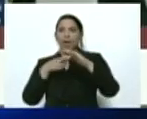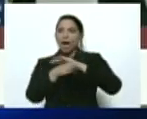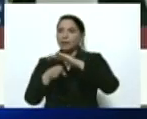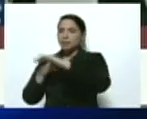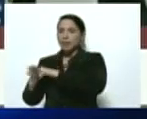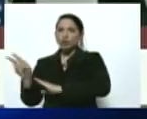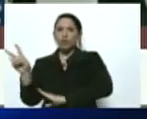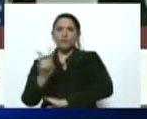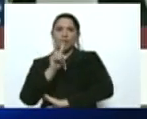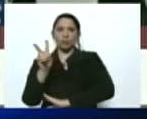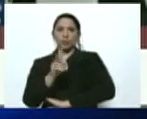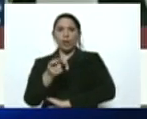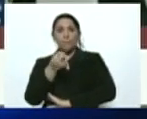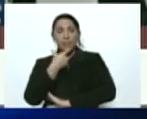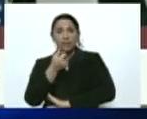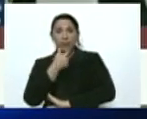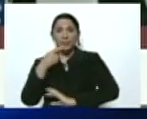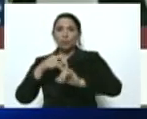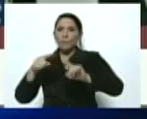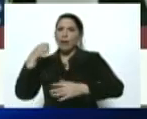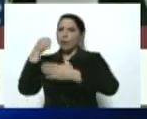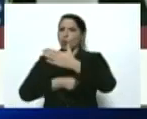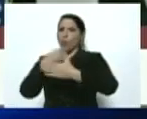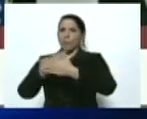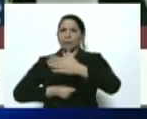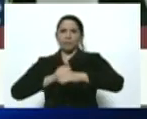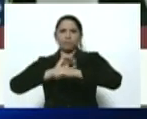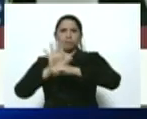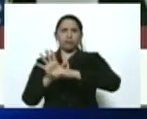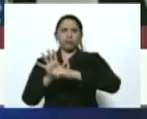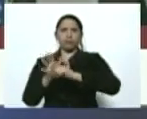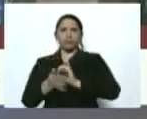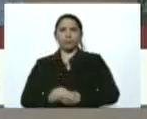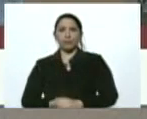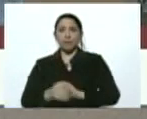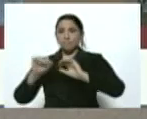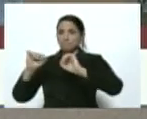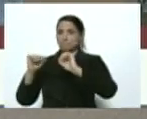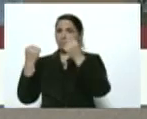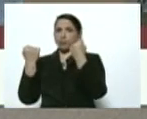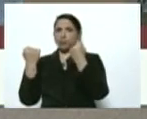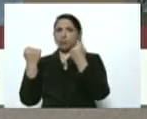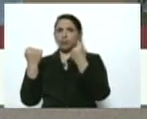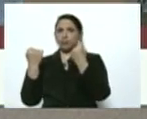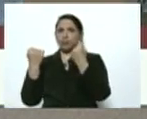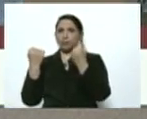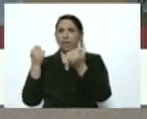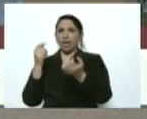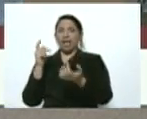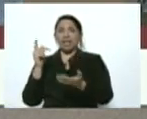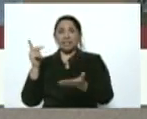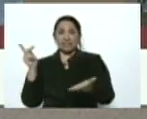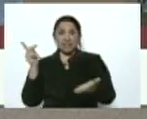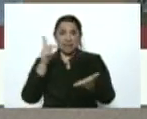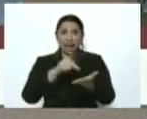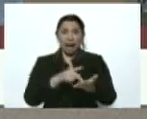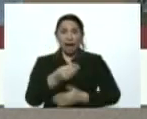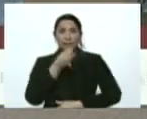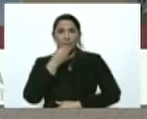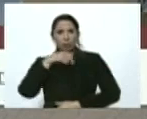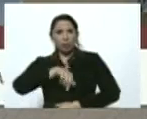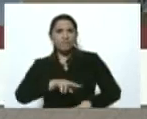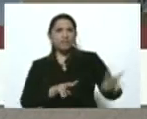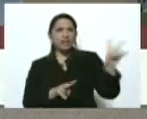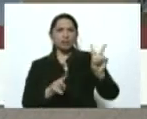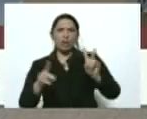Venezuela de medicamentos para combatir el COVID-19 que impide la llegada de alimentos bueno tiene una